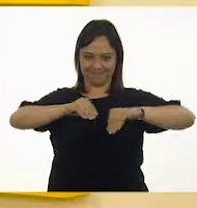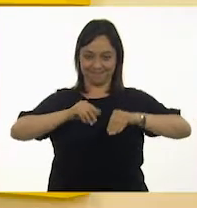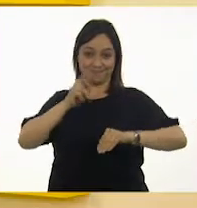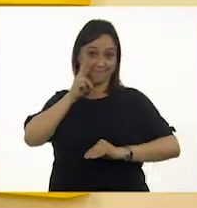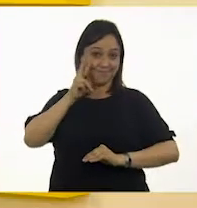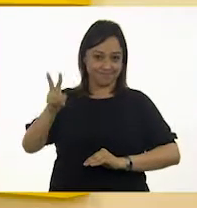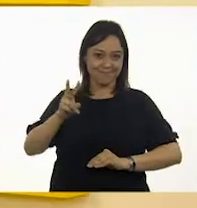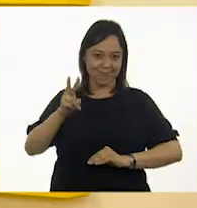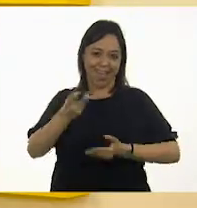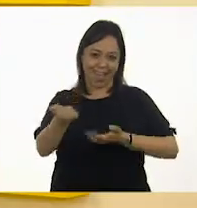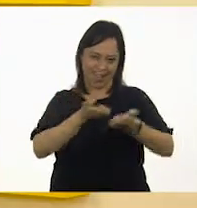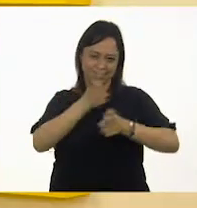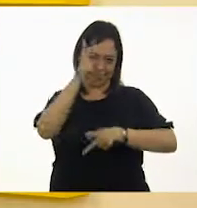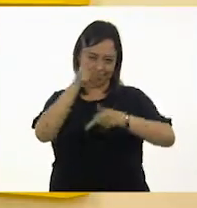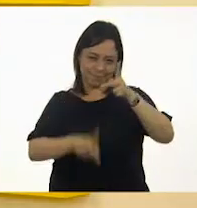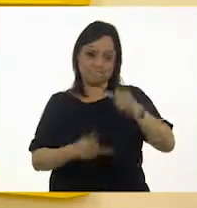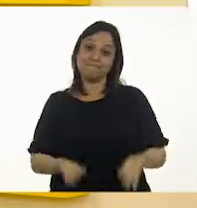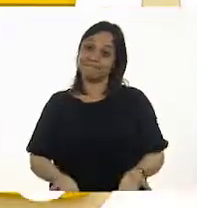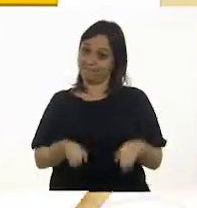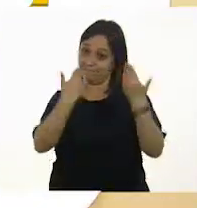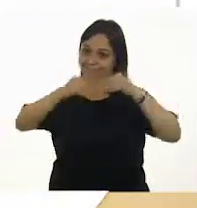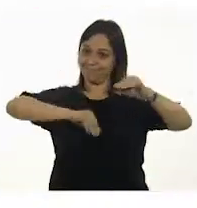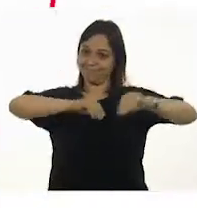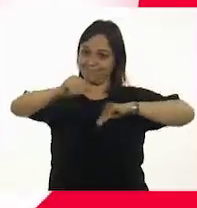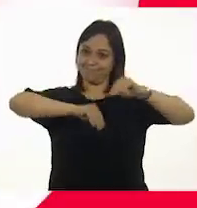siguiente pausa activa. ¡Muévete!